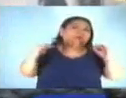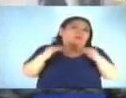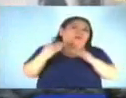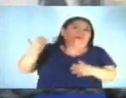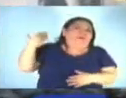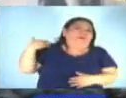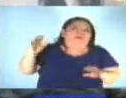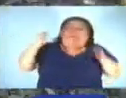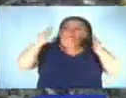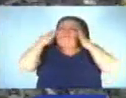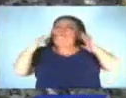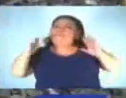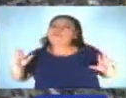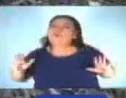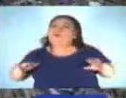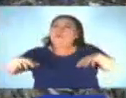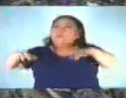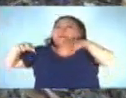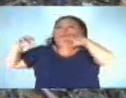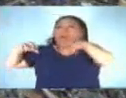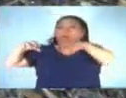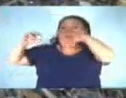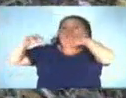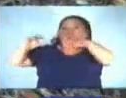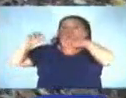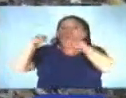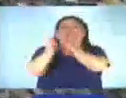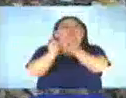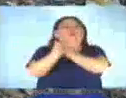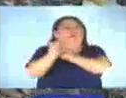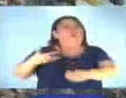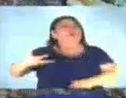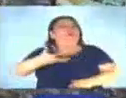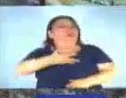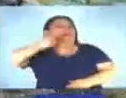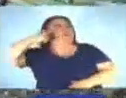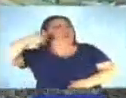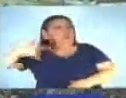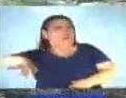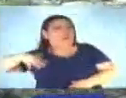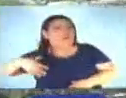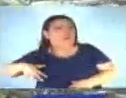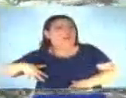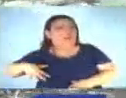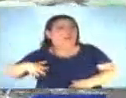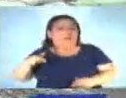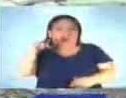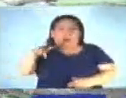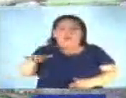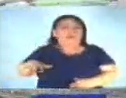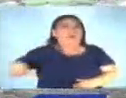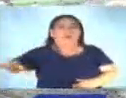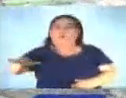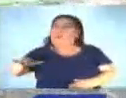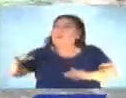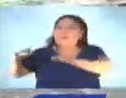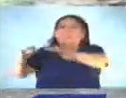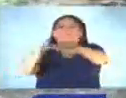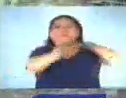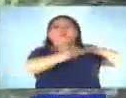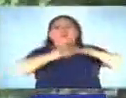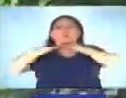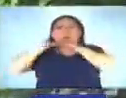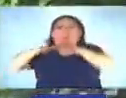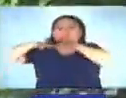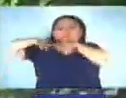invierno, porque si llueve mucho, pues ahí es donde tenemos peligro. Y no solo este lugar, no que todos los días